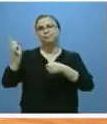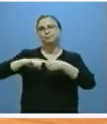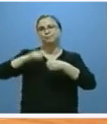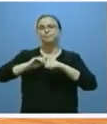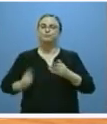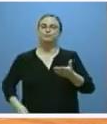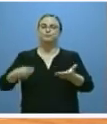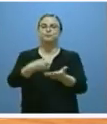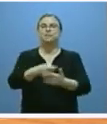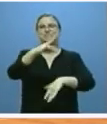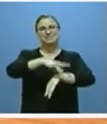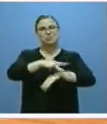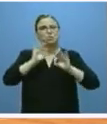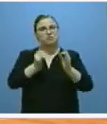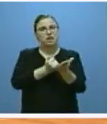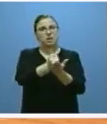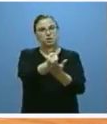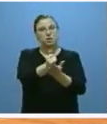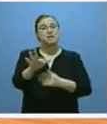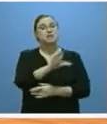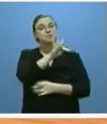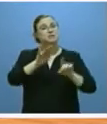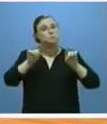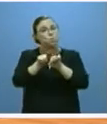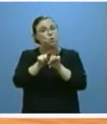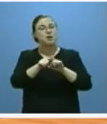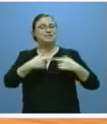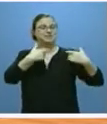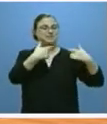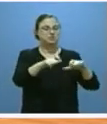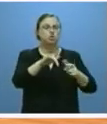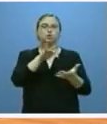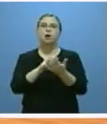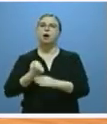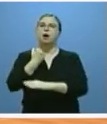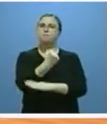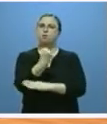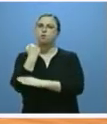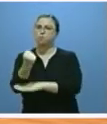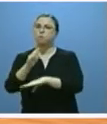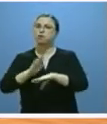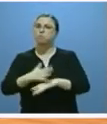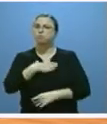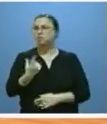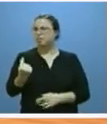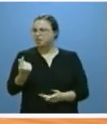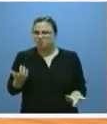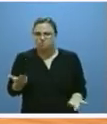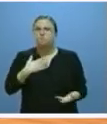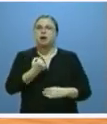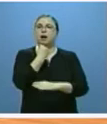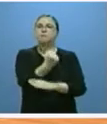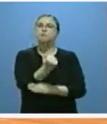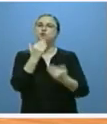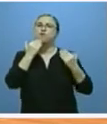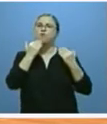seguros agrarios. Además, el sector contará con apoyos para disponer de la liquidez necesaria a través